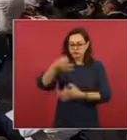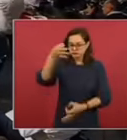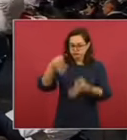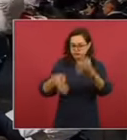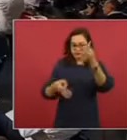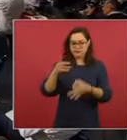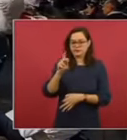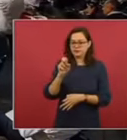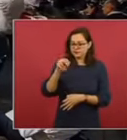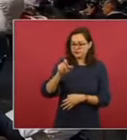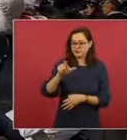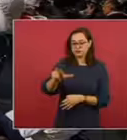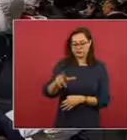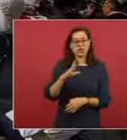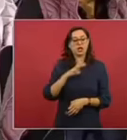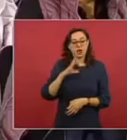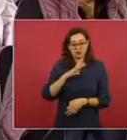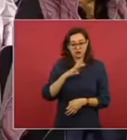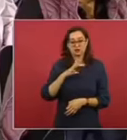alteración de la escena del crimen?